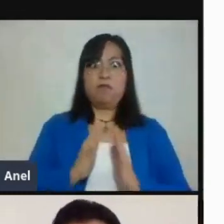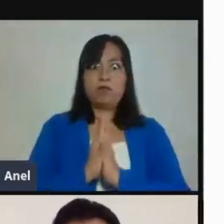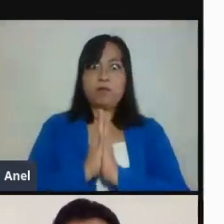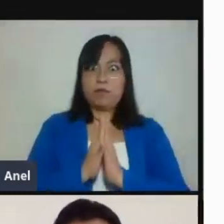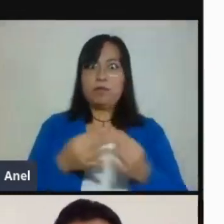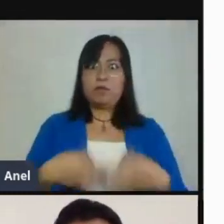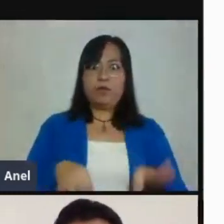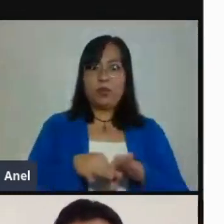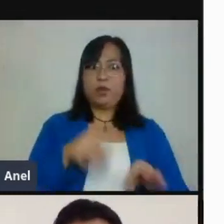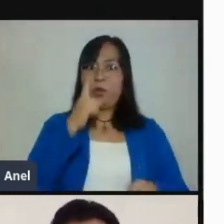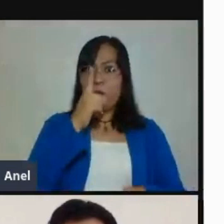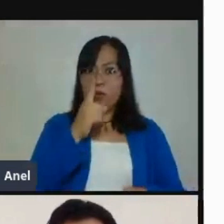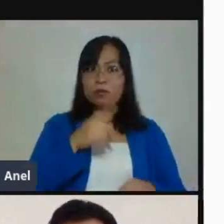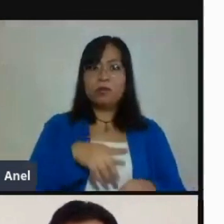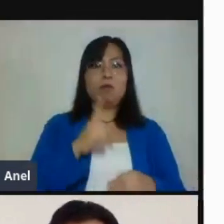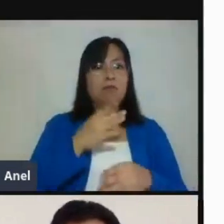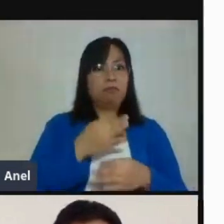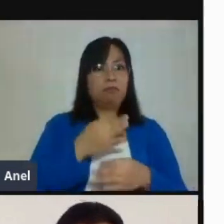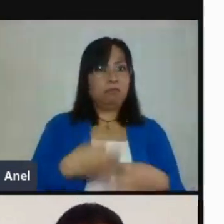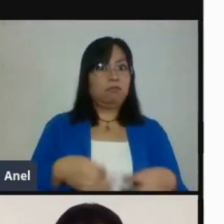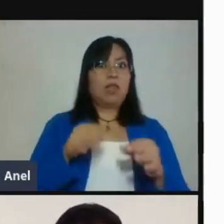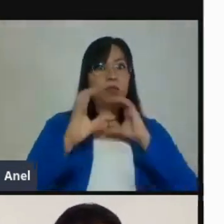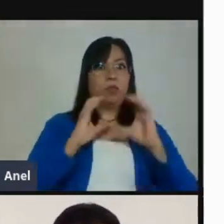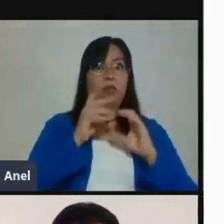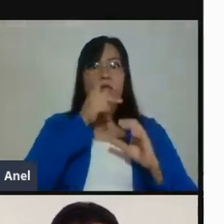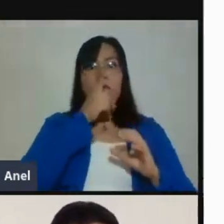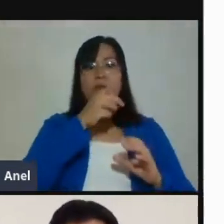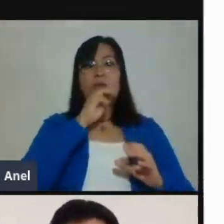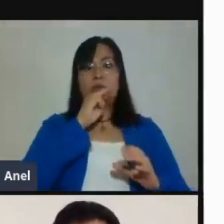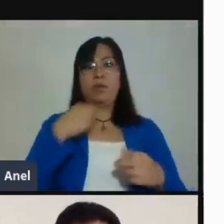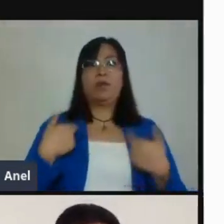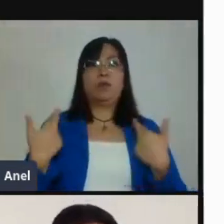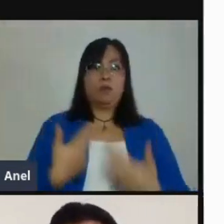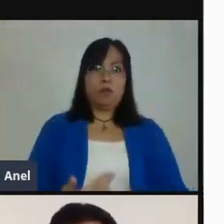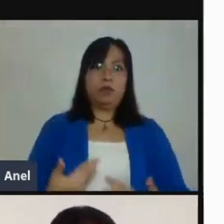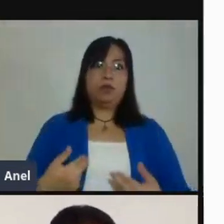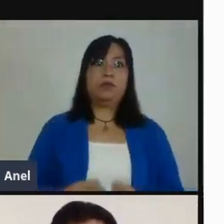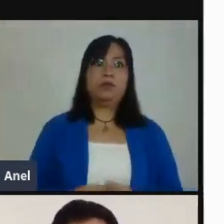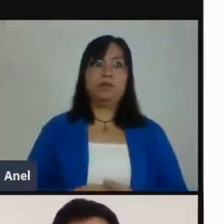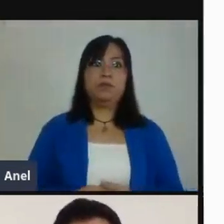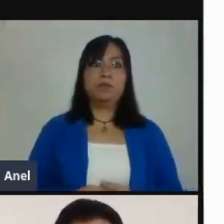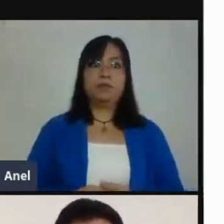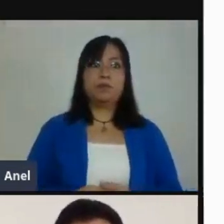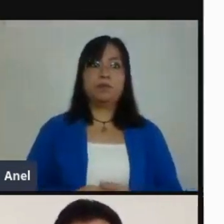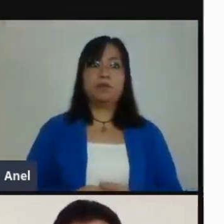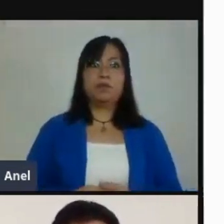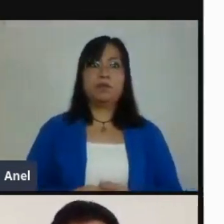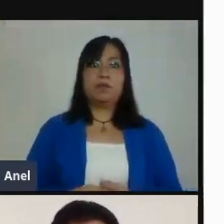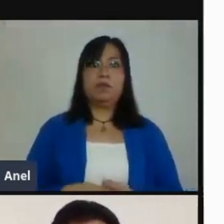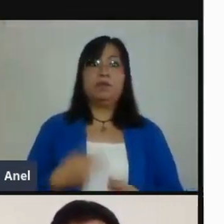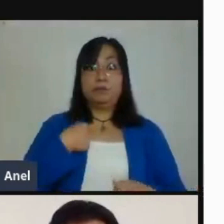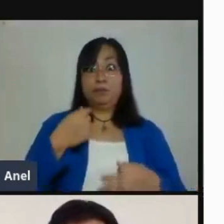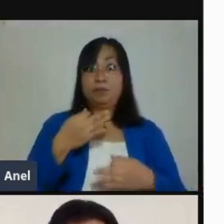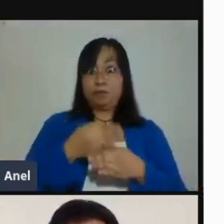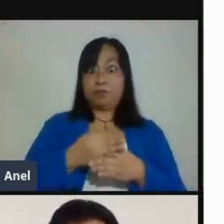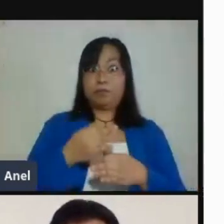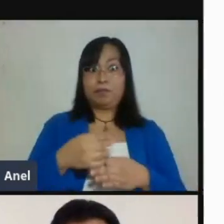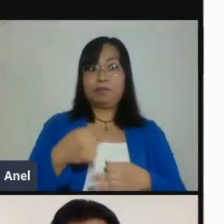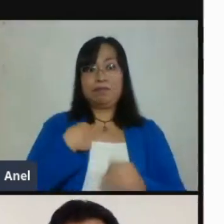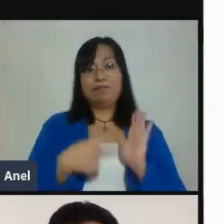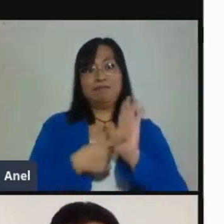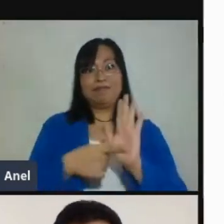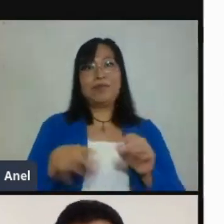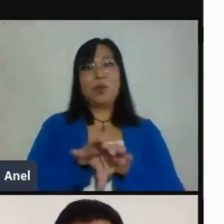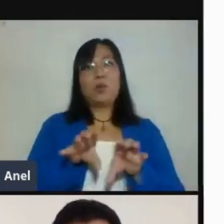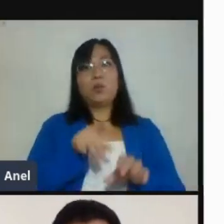ver más adelante que nosotros también llegamos a esa solución a través de sitios de Google y, por supuesto, en su momento también hemos